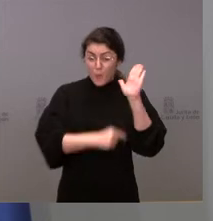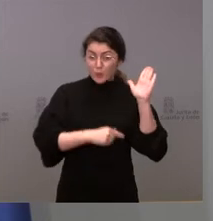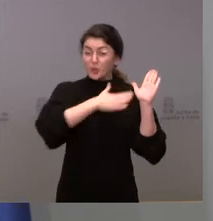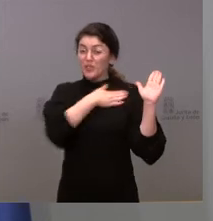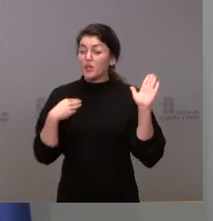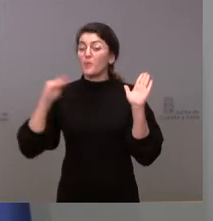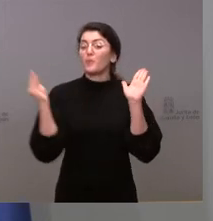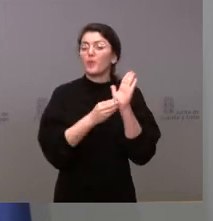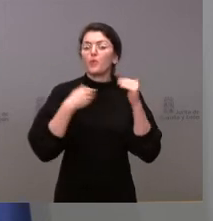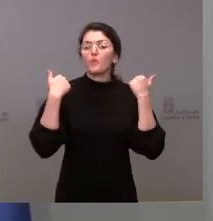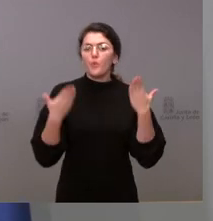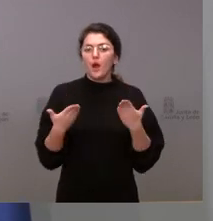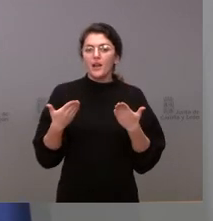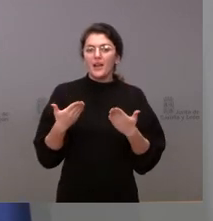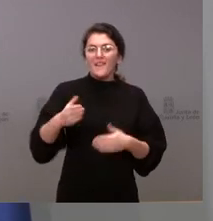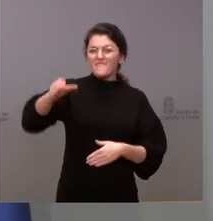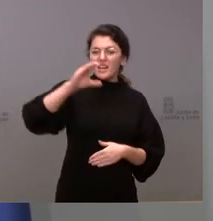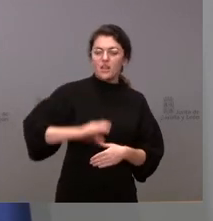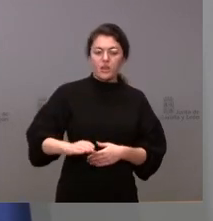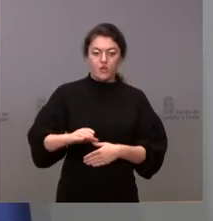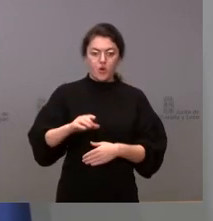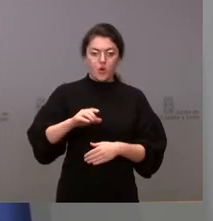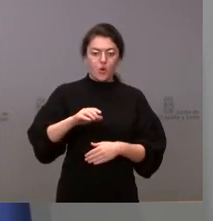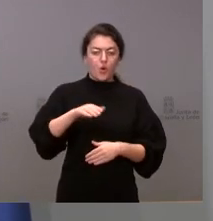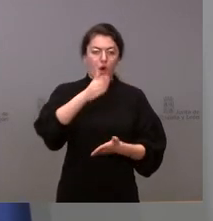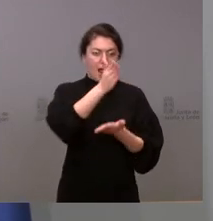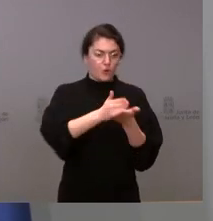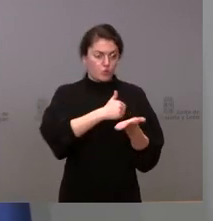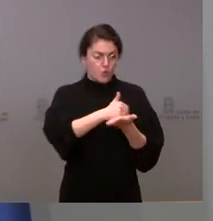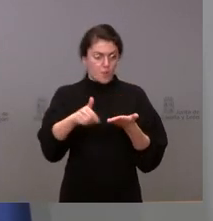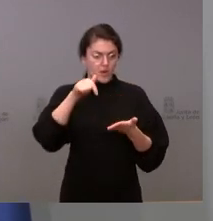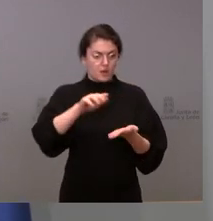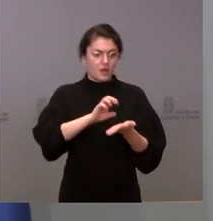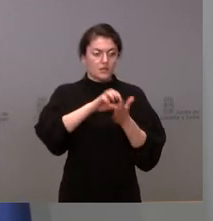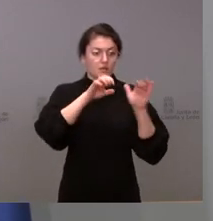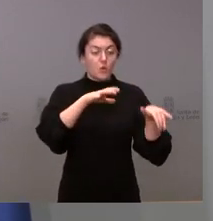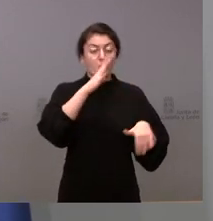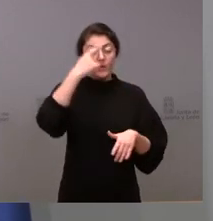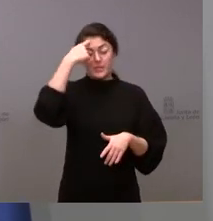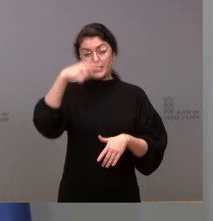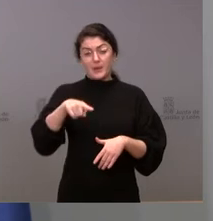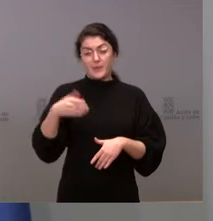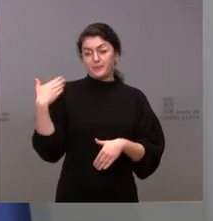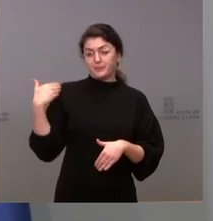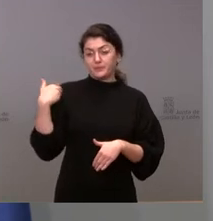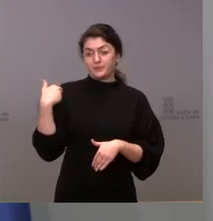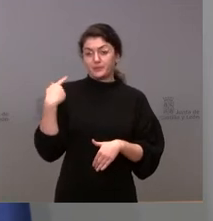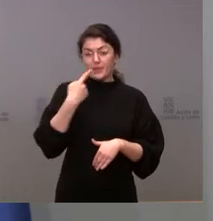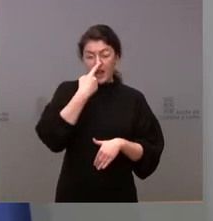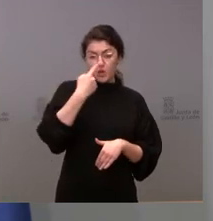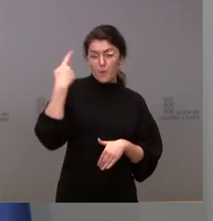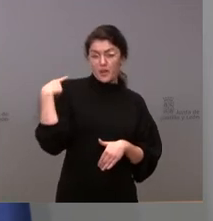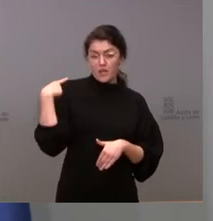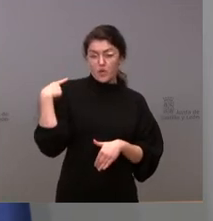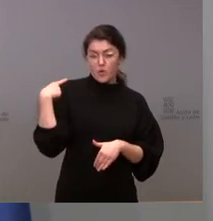financiación autonómica. El procedimiento de financiación autonómica, saben ustedes, que a finales del año pasado, en el